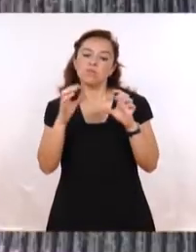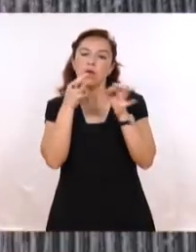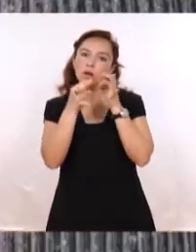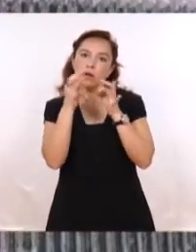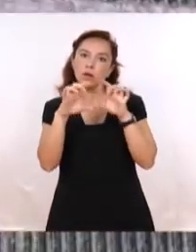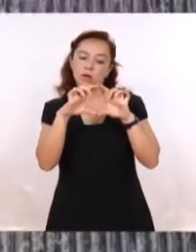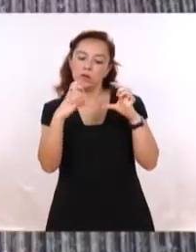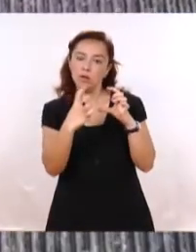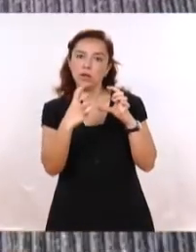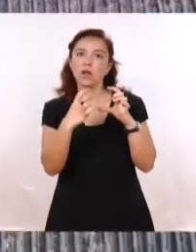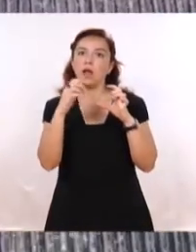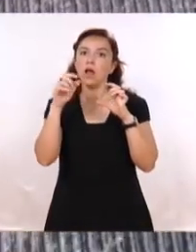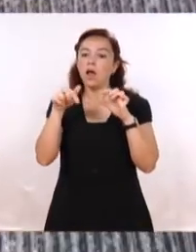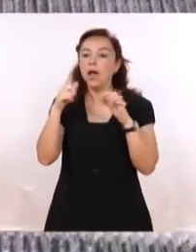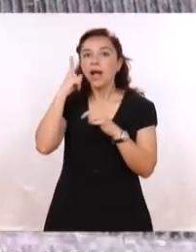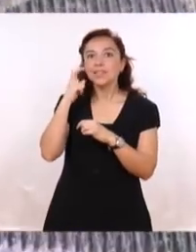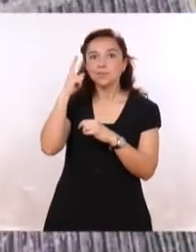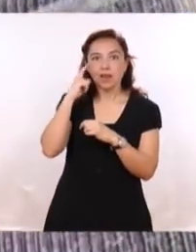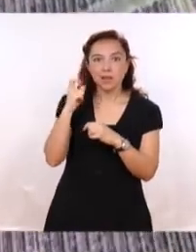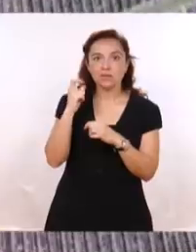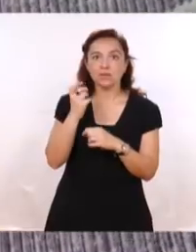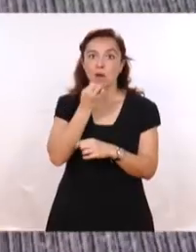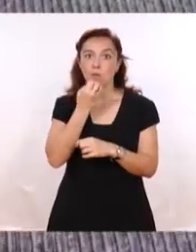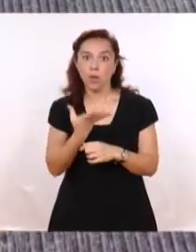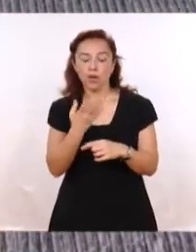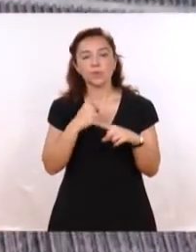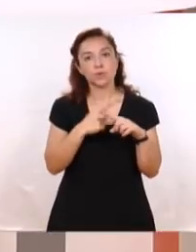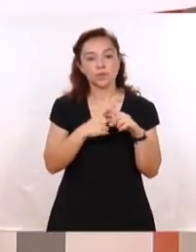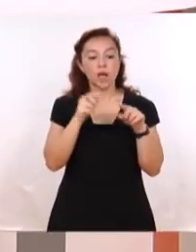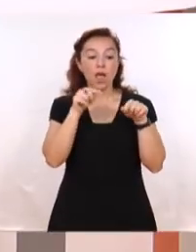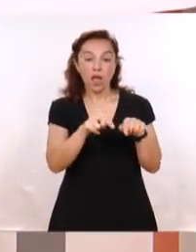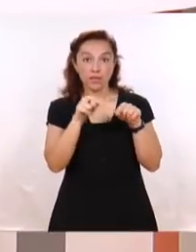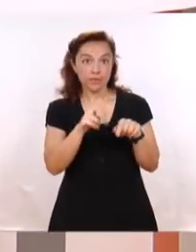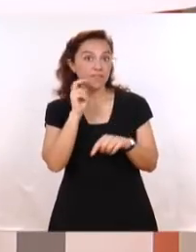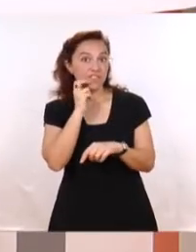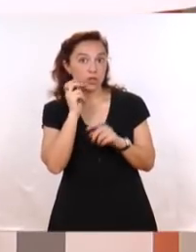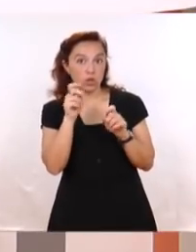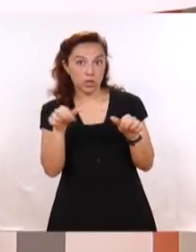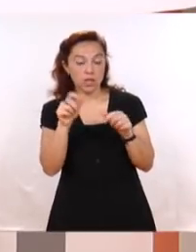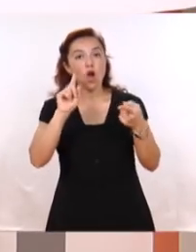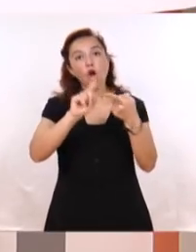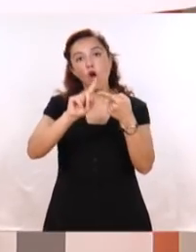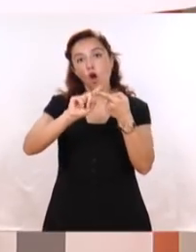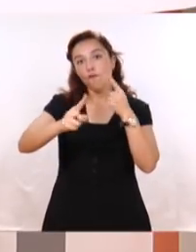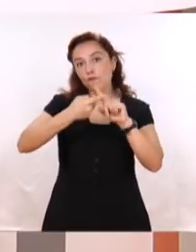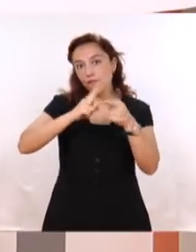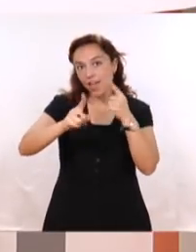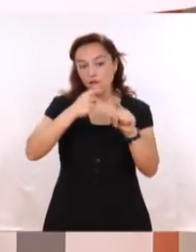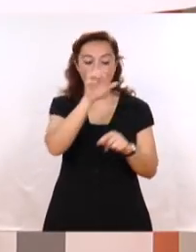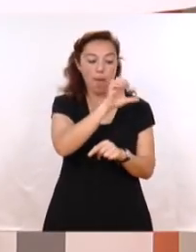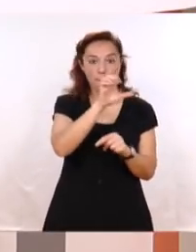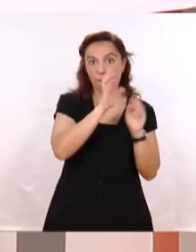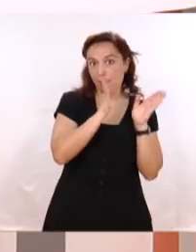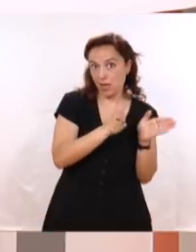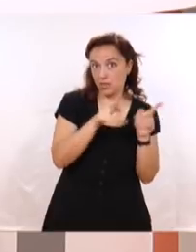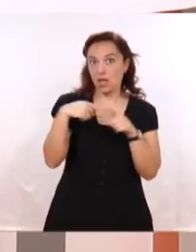distinción A toda esta experiencia que se ha realizado Este producto fue posible gracias a los convenios entre la empresa Y